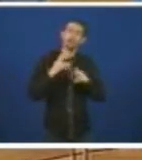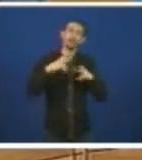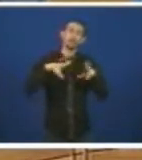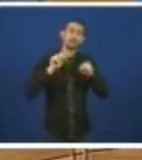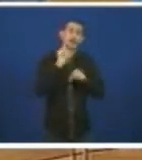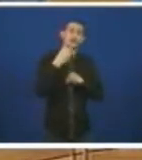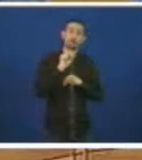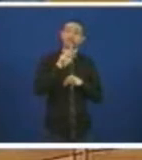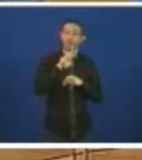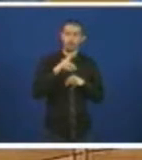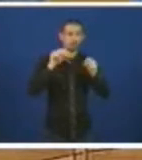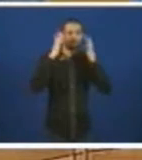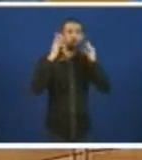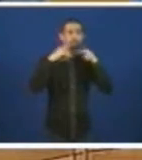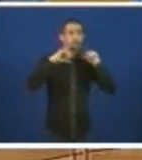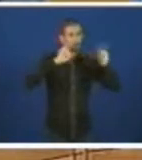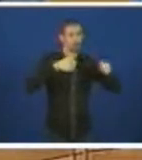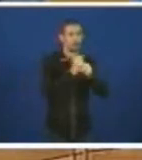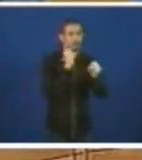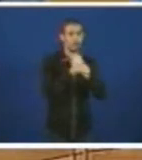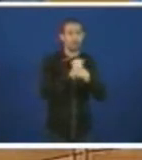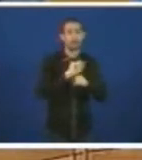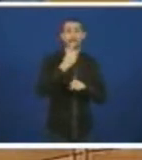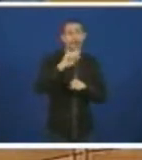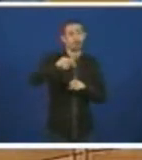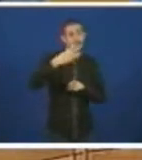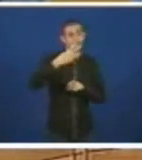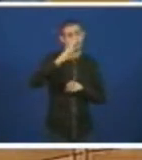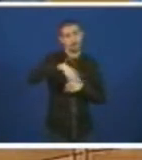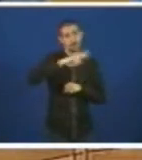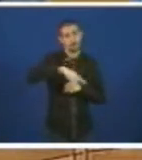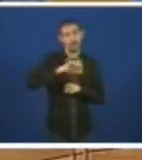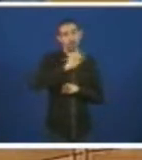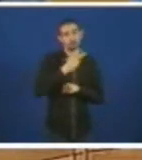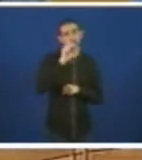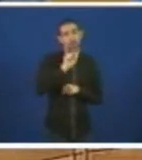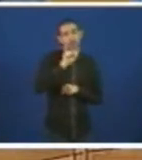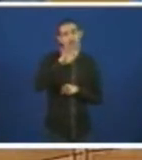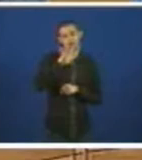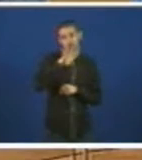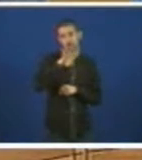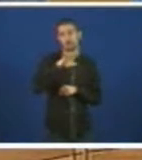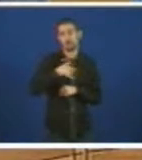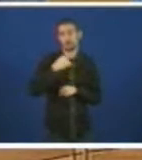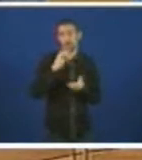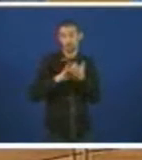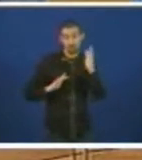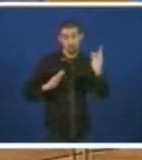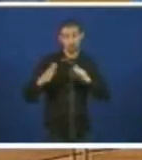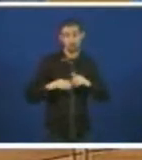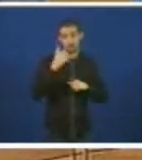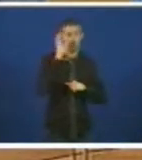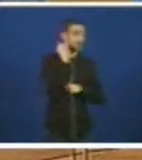que aposta en funcionamento no primeiro trimestre do ano 2014. Nese momento, os vigueses